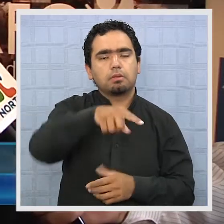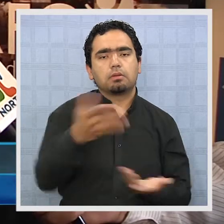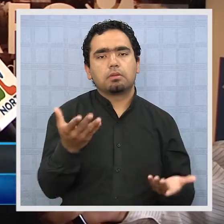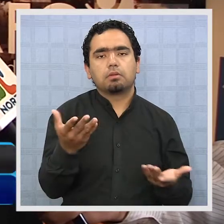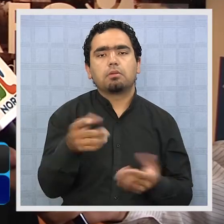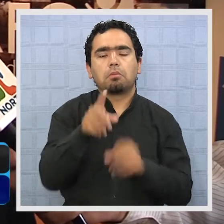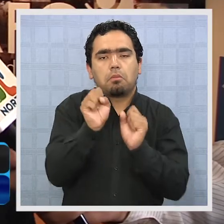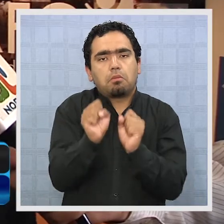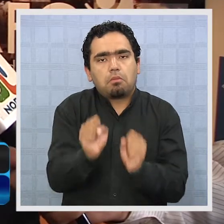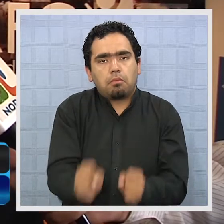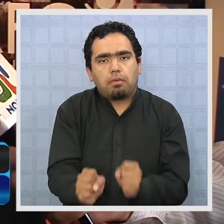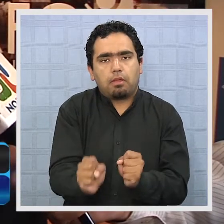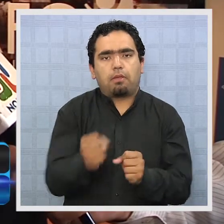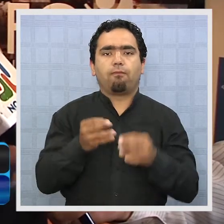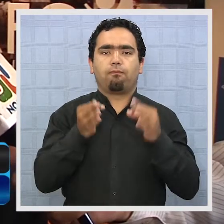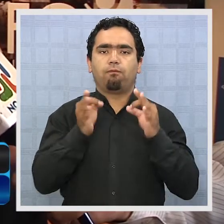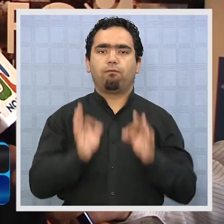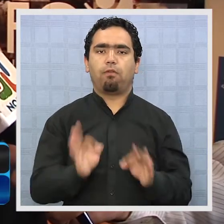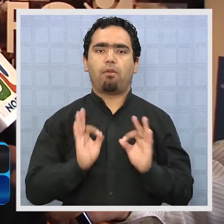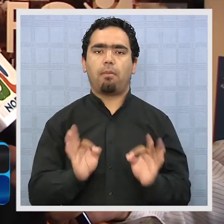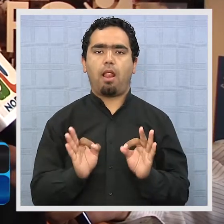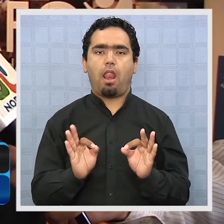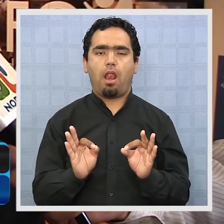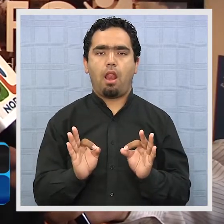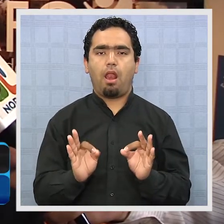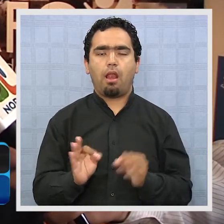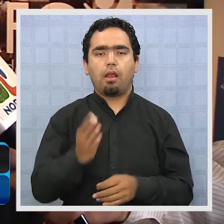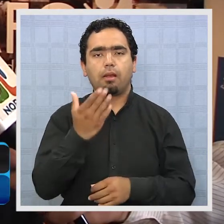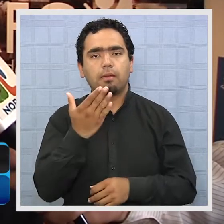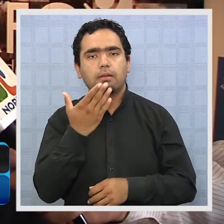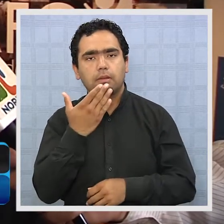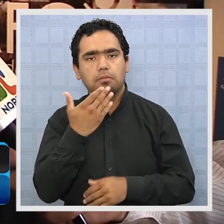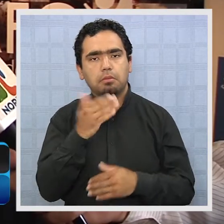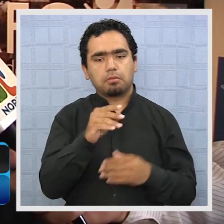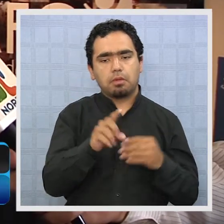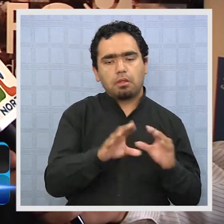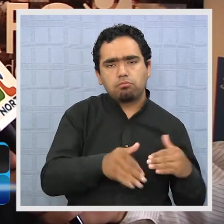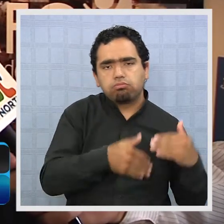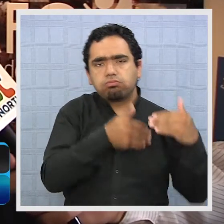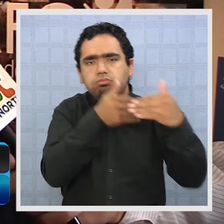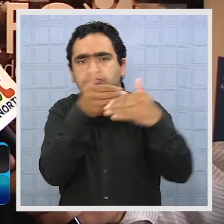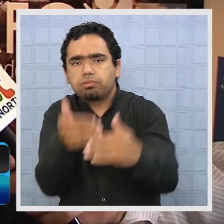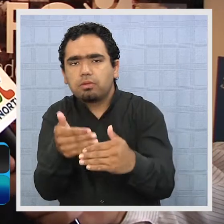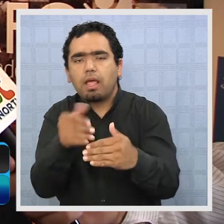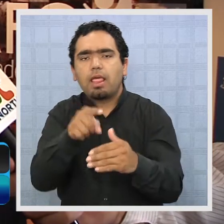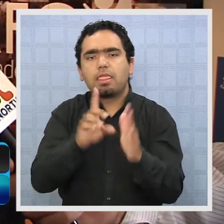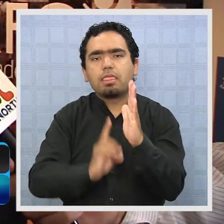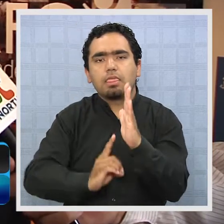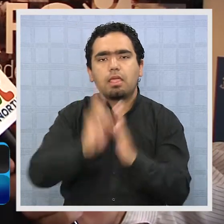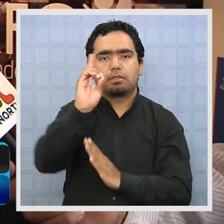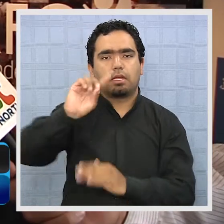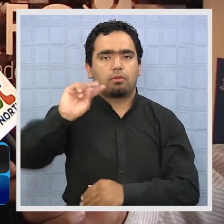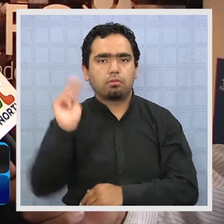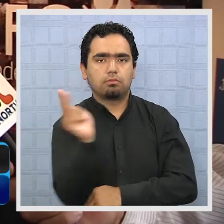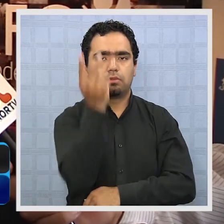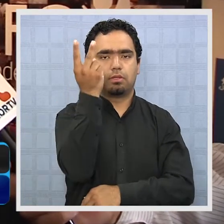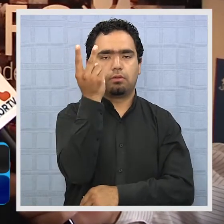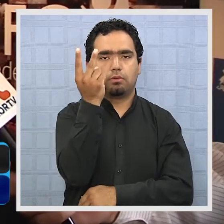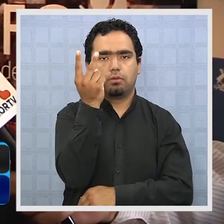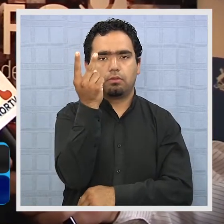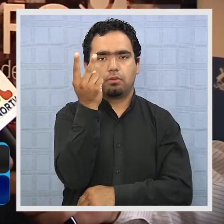formalizarse, para que puedan pasar a este desarrollo secundario que yo llamo,